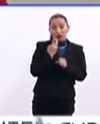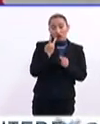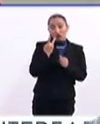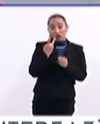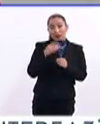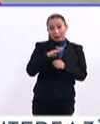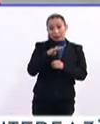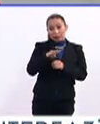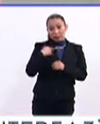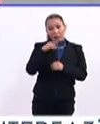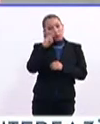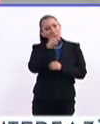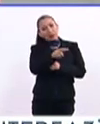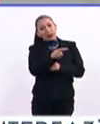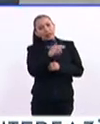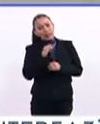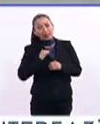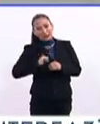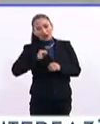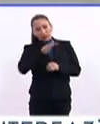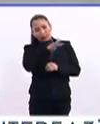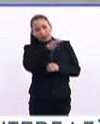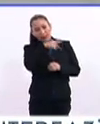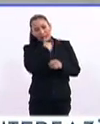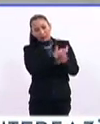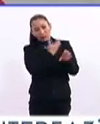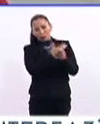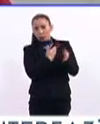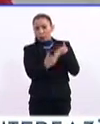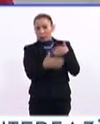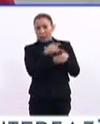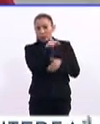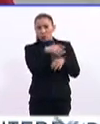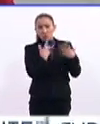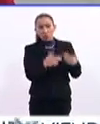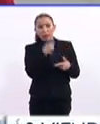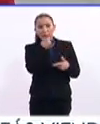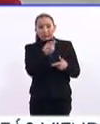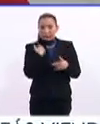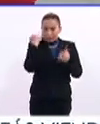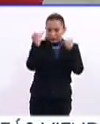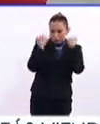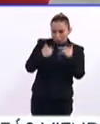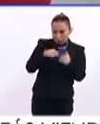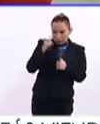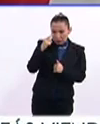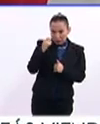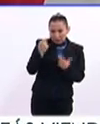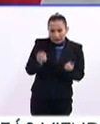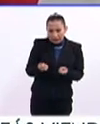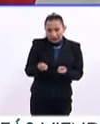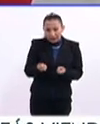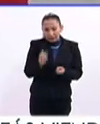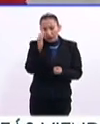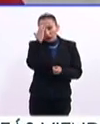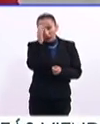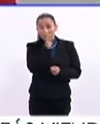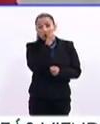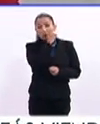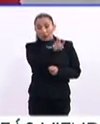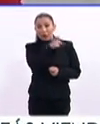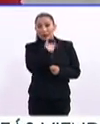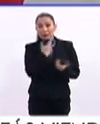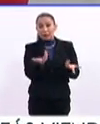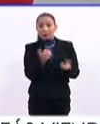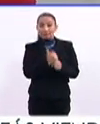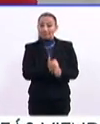lo que eran ya los Estados Unidos, una nación moderna. El ingreso a la modernidad exigía un sacrificio, de nosotros mismos. Es conocido el resultado de